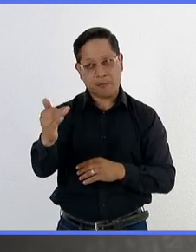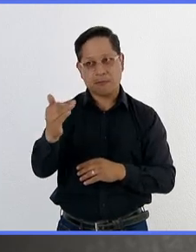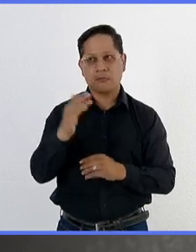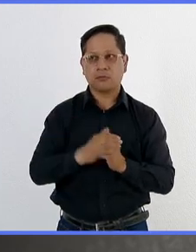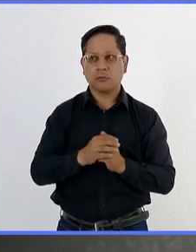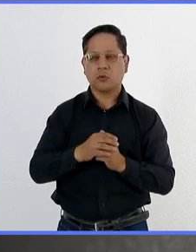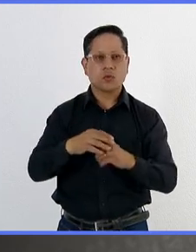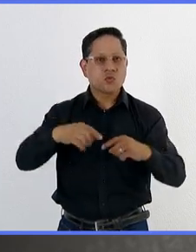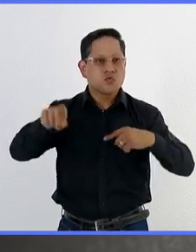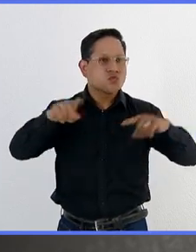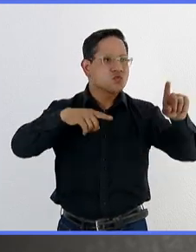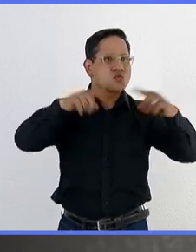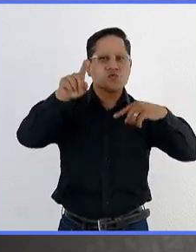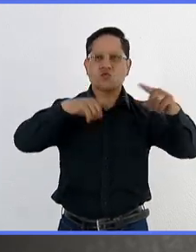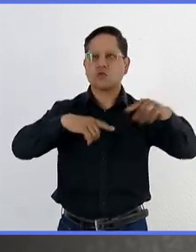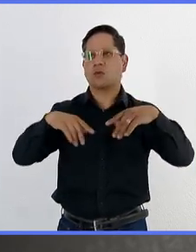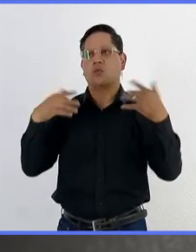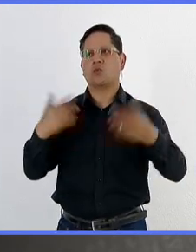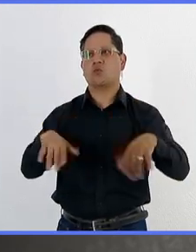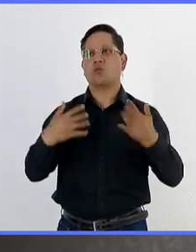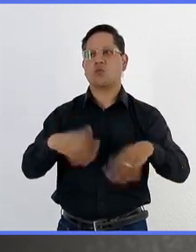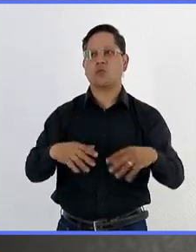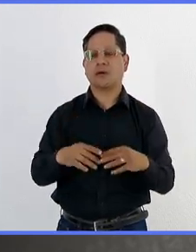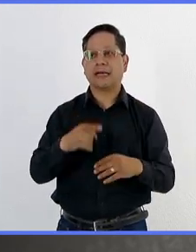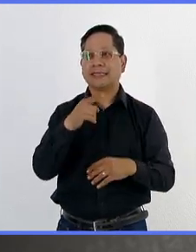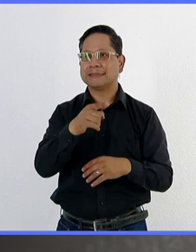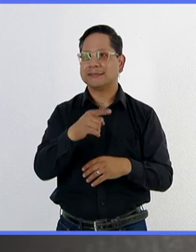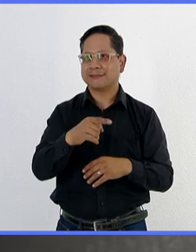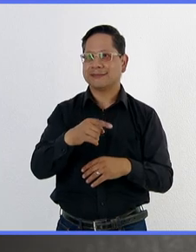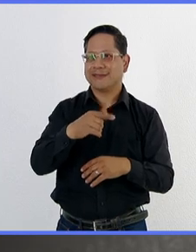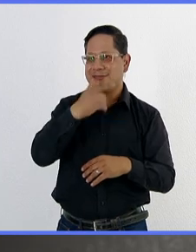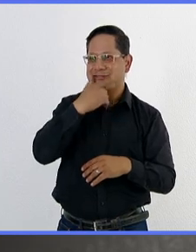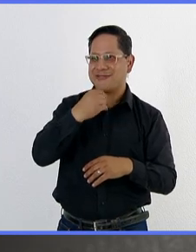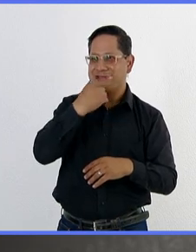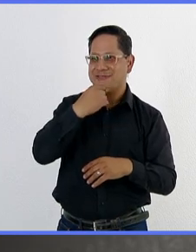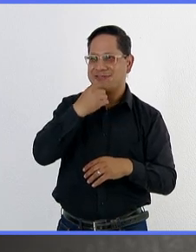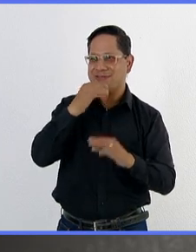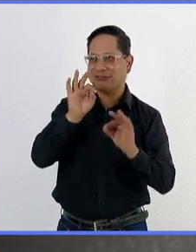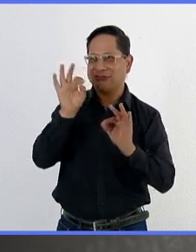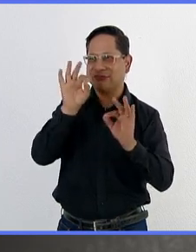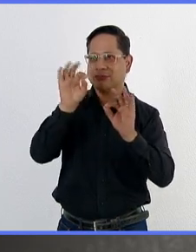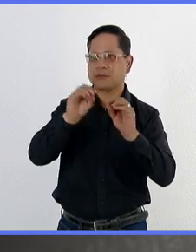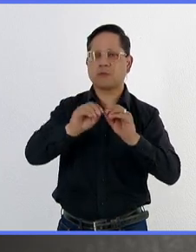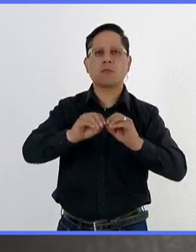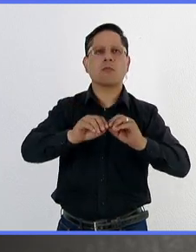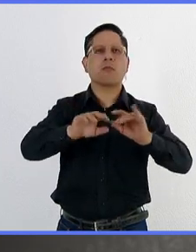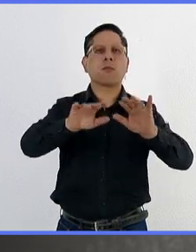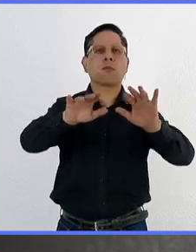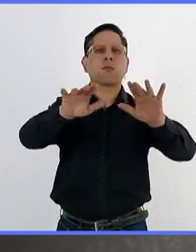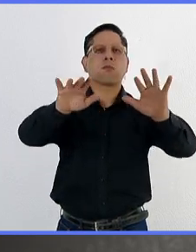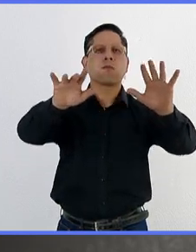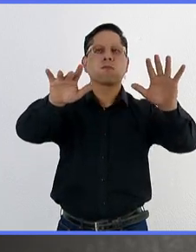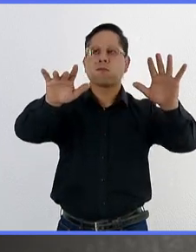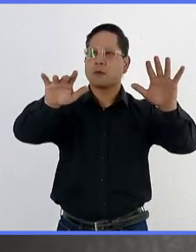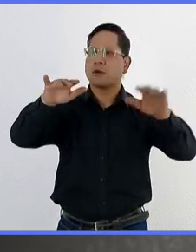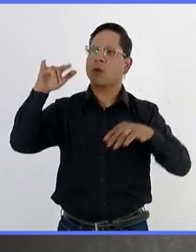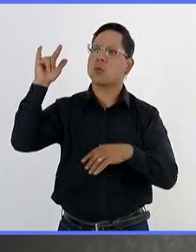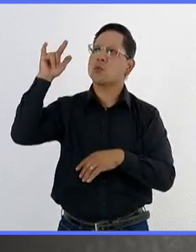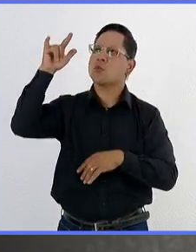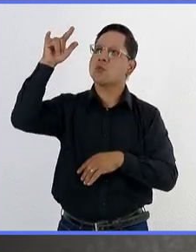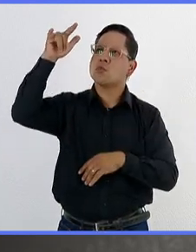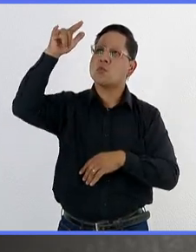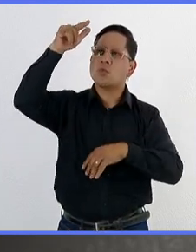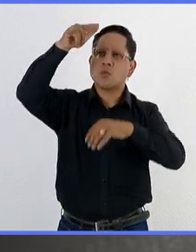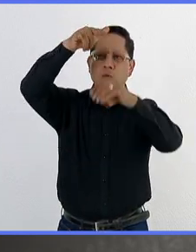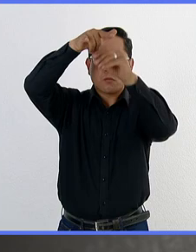la logística es impresionante. Y con estos machos estériles nos permite que estos sean liberados por aire, en avionetas. De hecho,